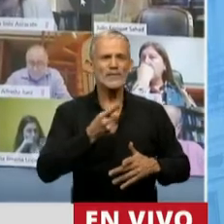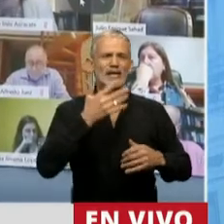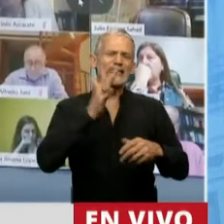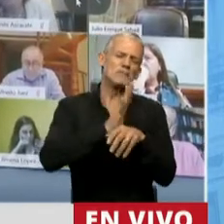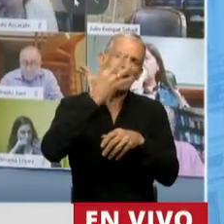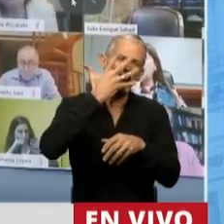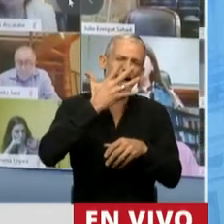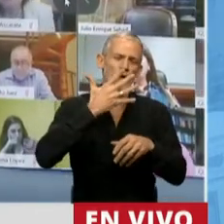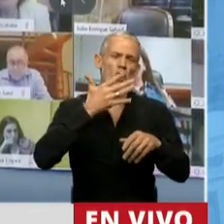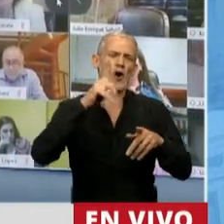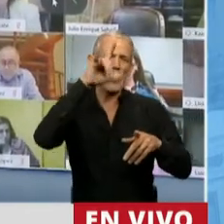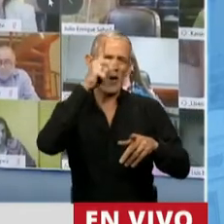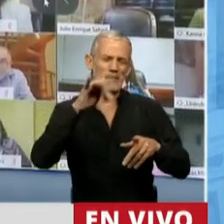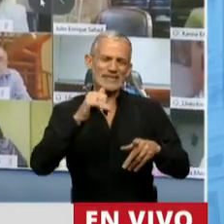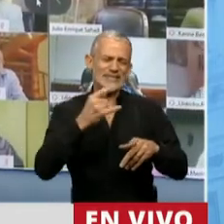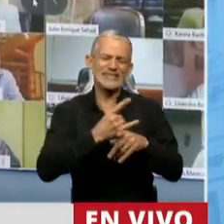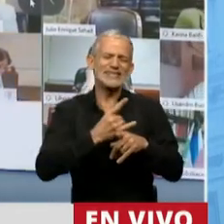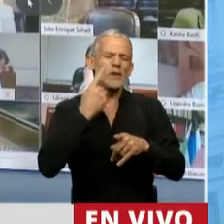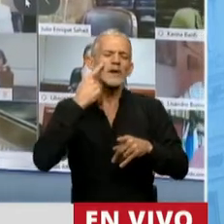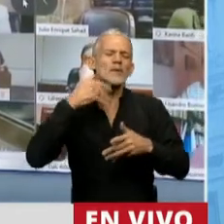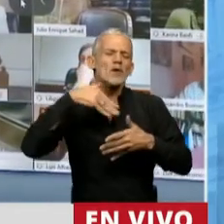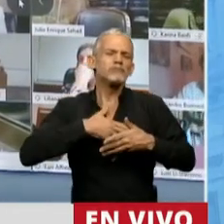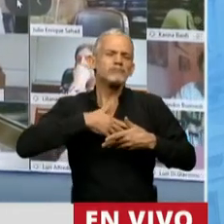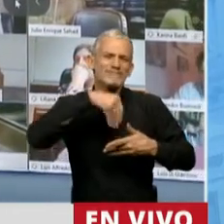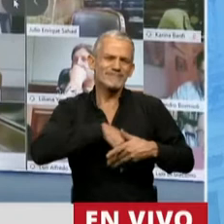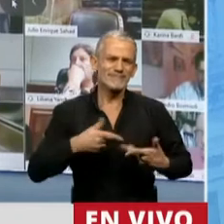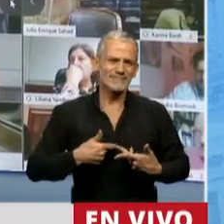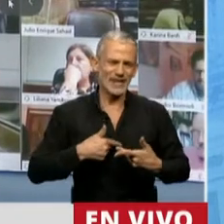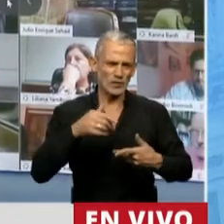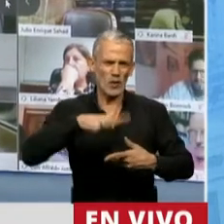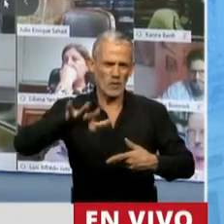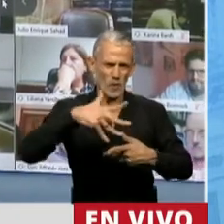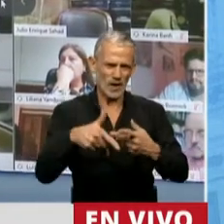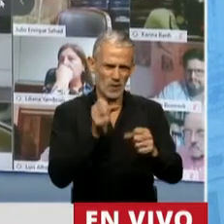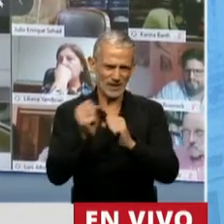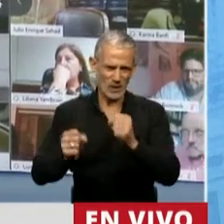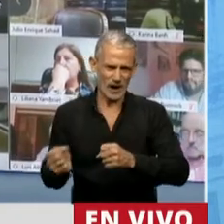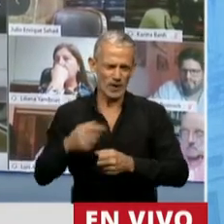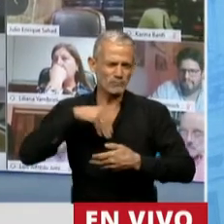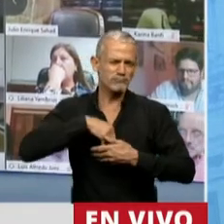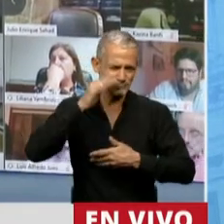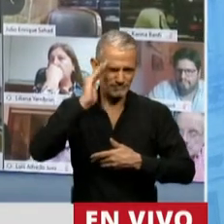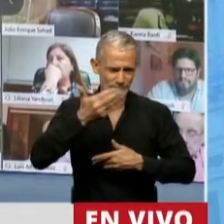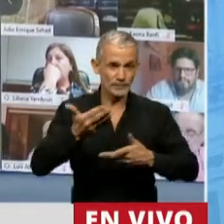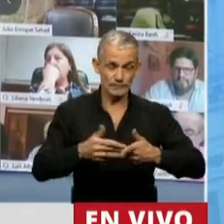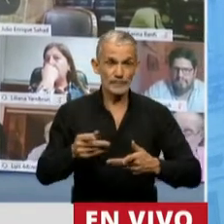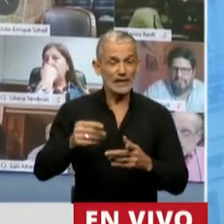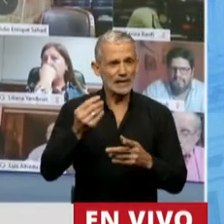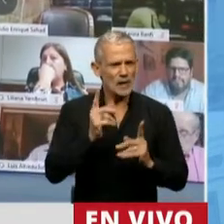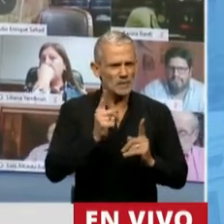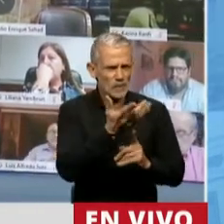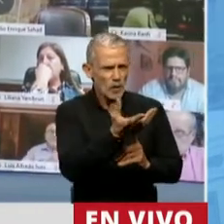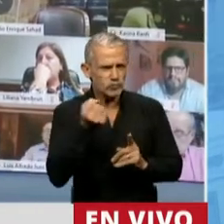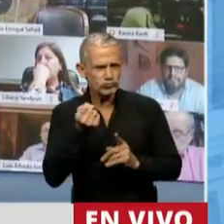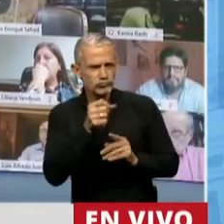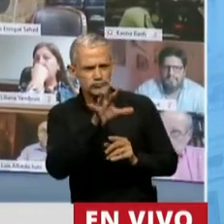Atilio López, siempre vivos en el corazón del pueblo trabajador. Y también dijo, retomo algo que dijo